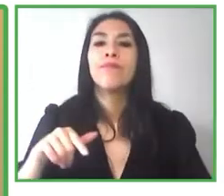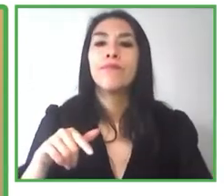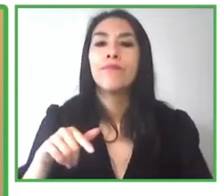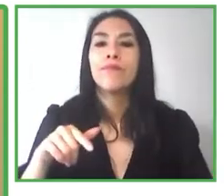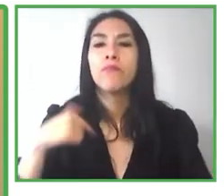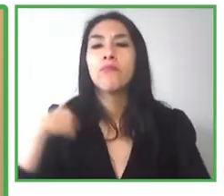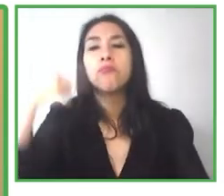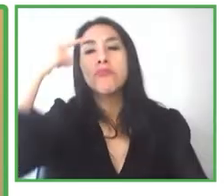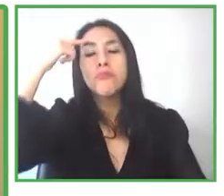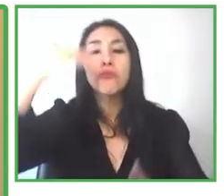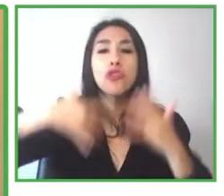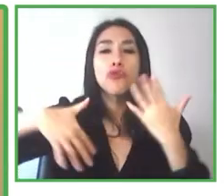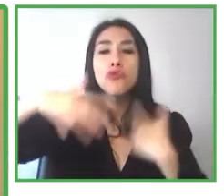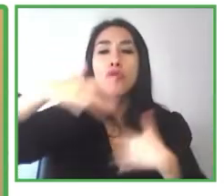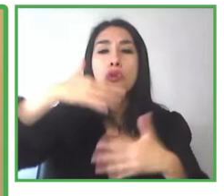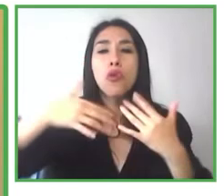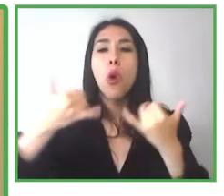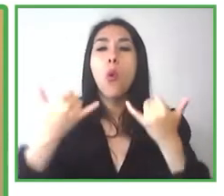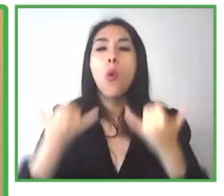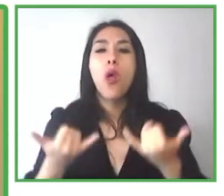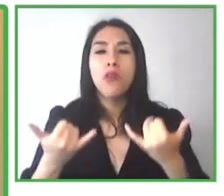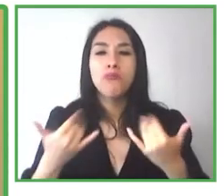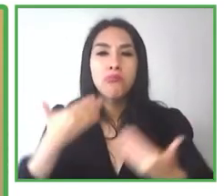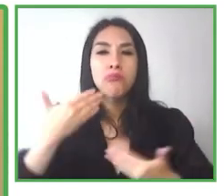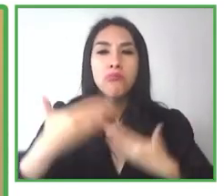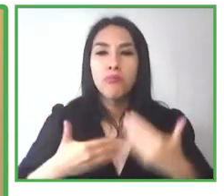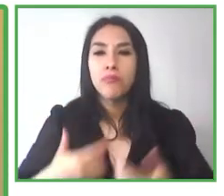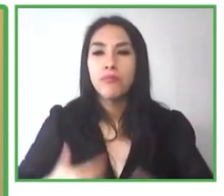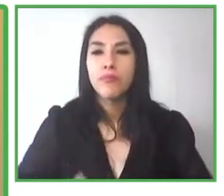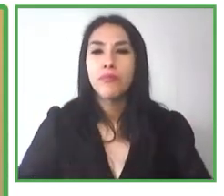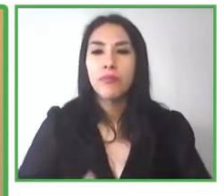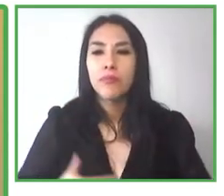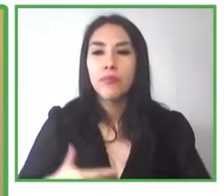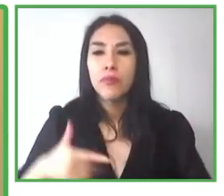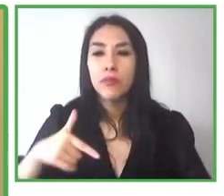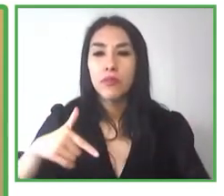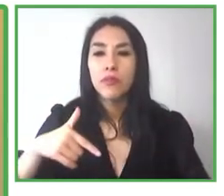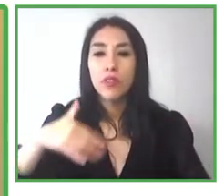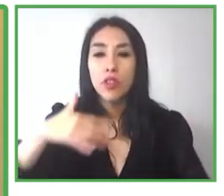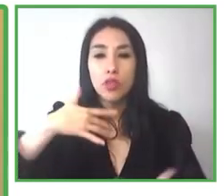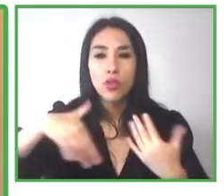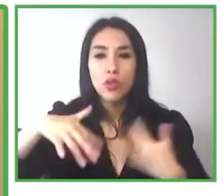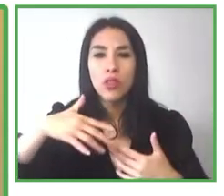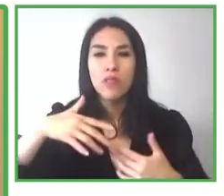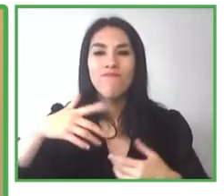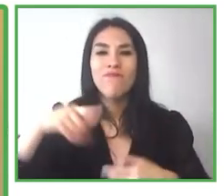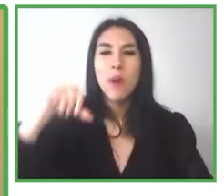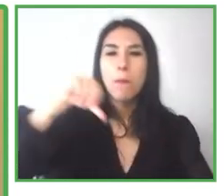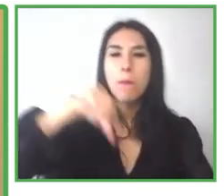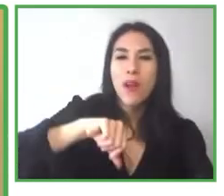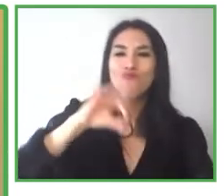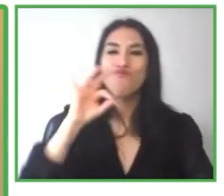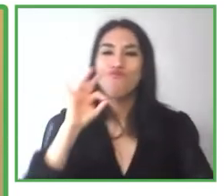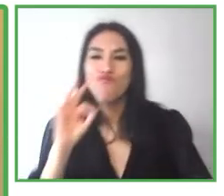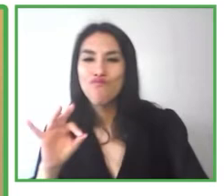capaces, incluso si es que la situación ambiental en la que estamos no nos lo permite.